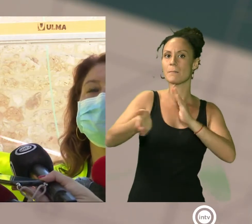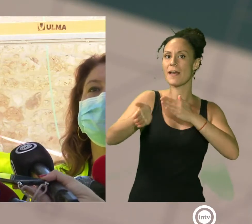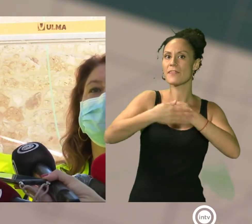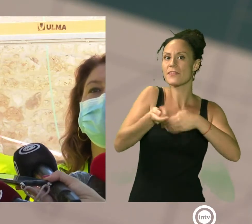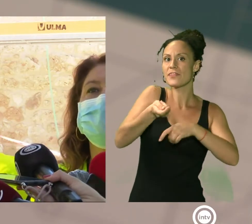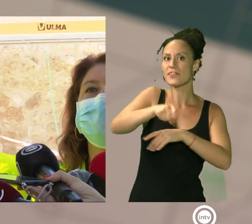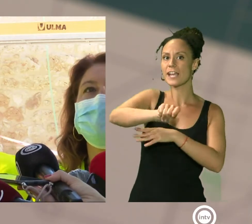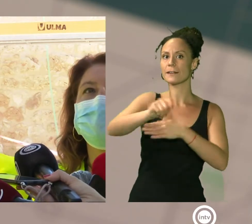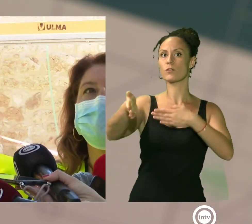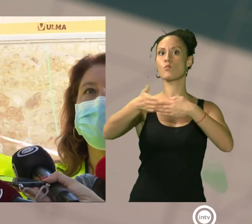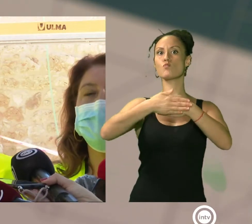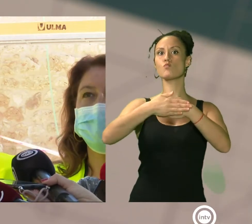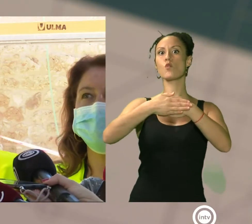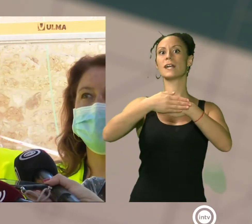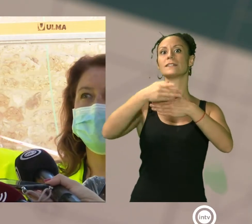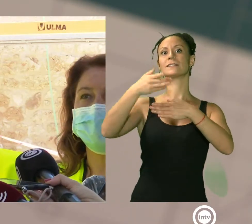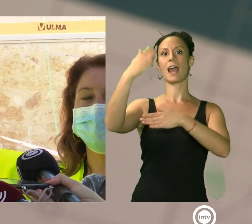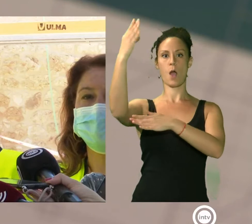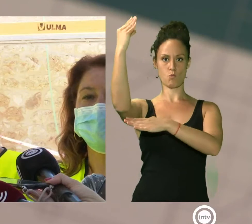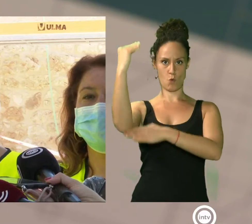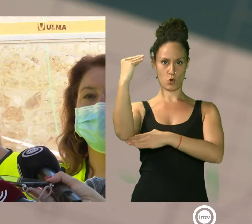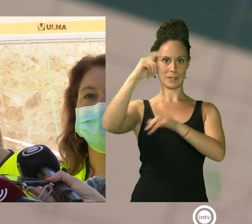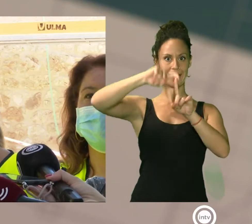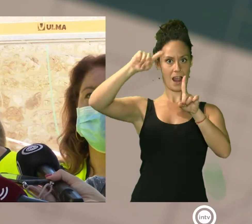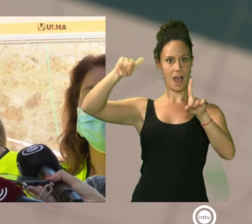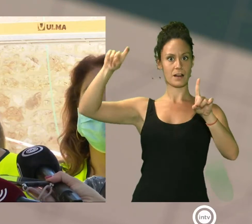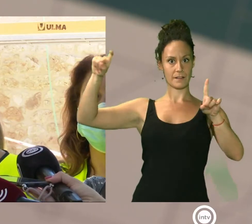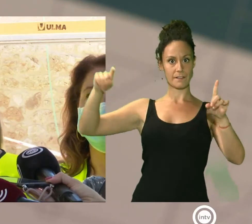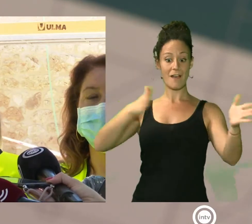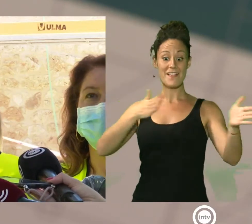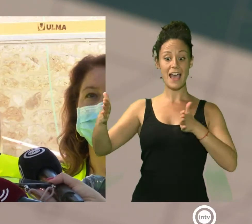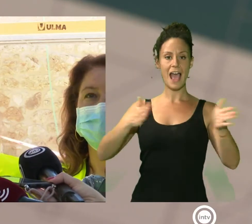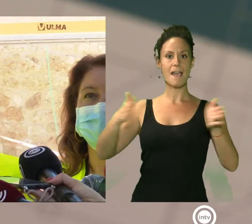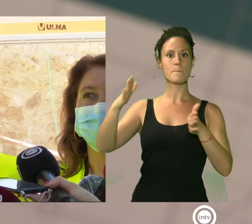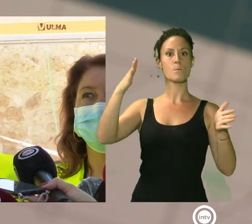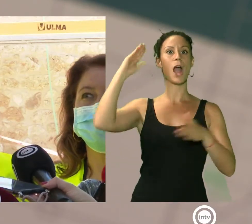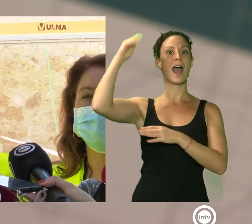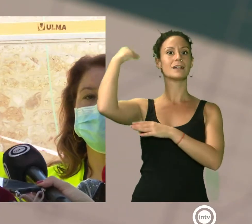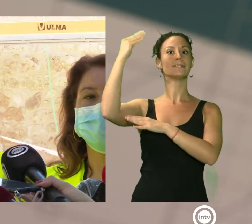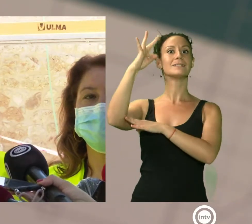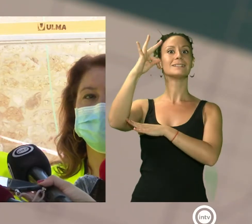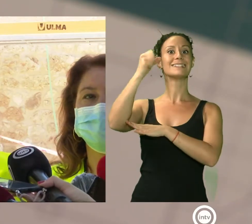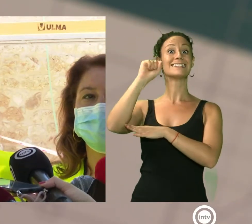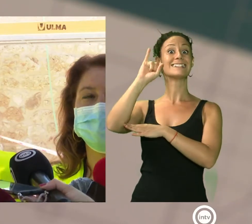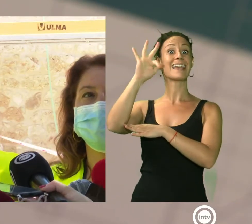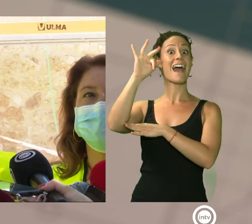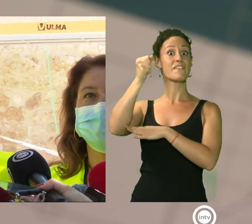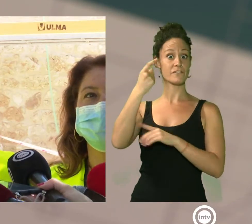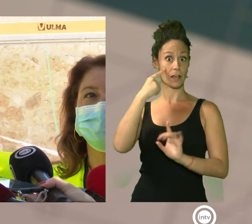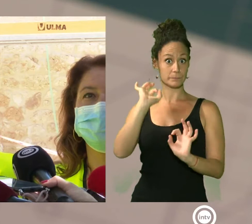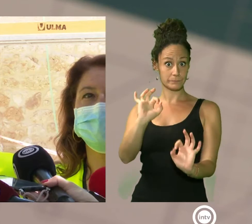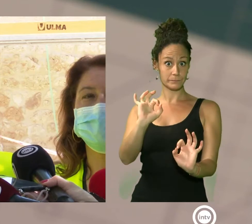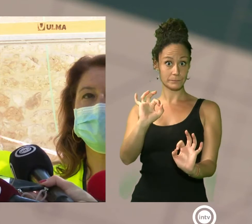monumentales de la Alcazaba durante la época taifa. Ojo, en los